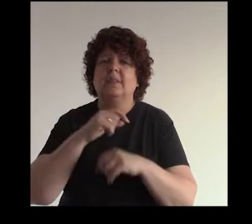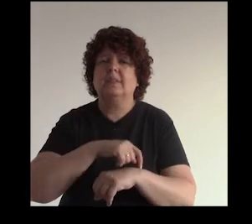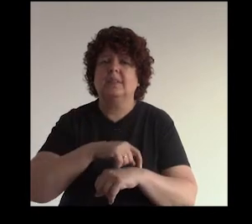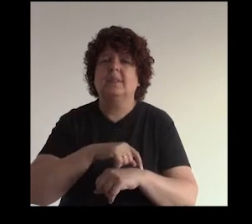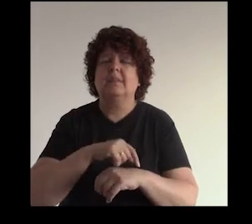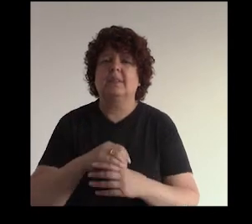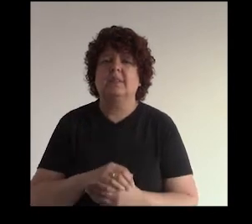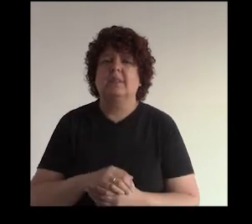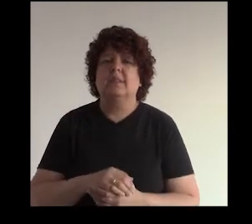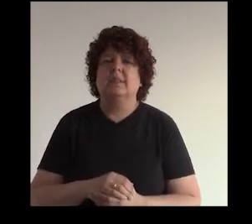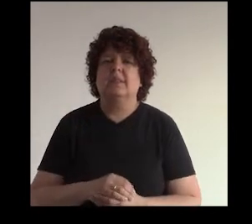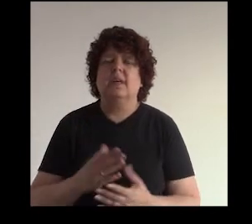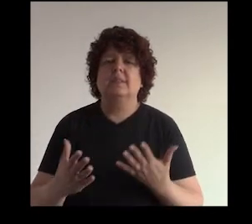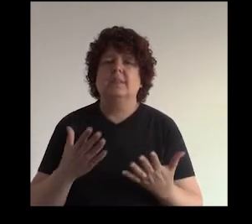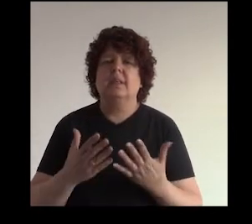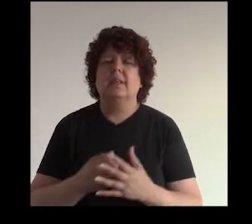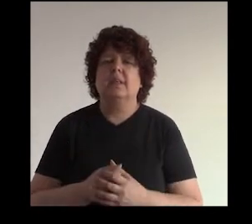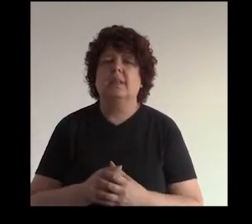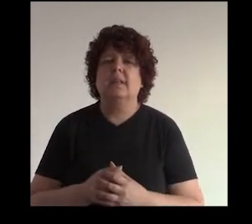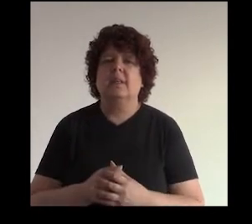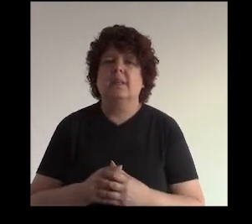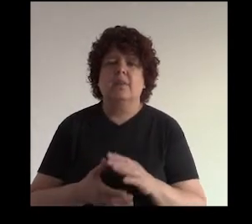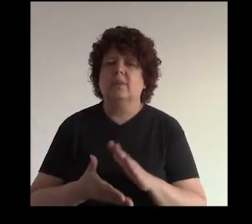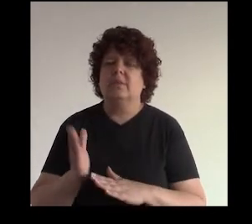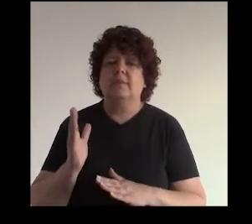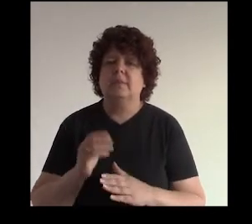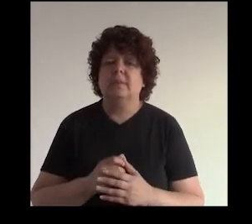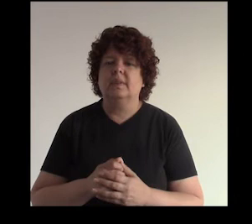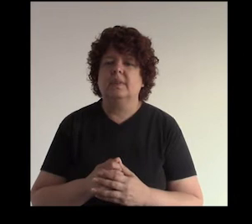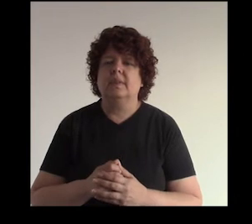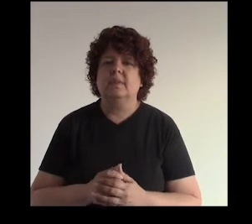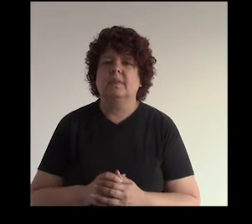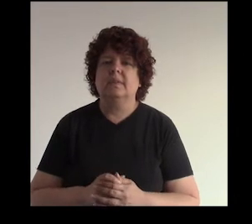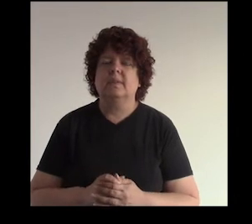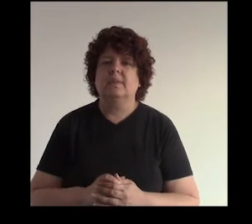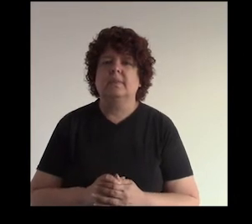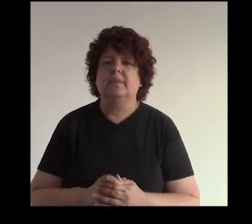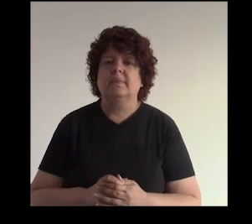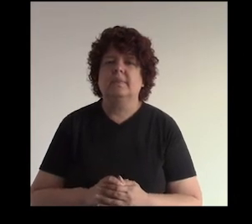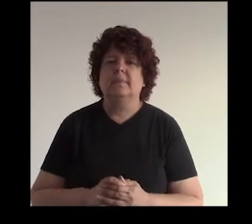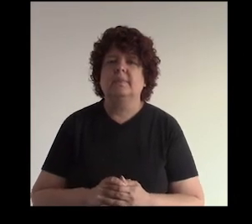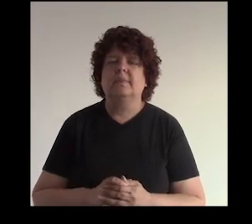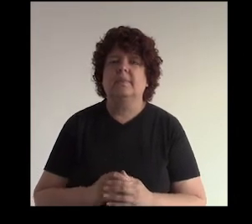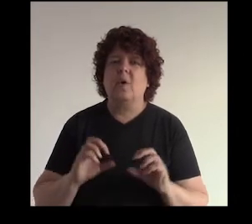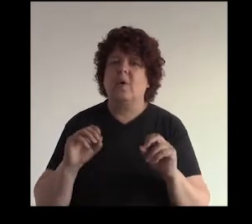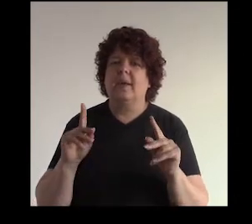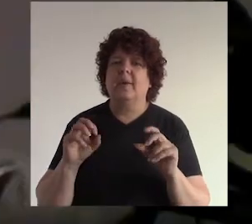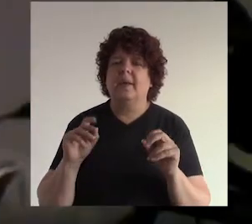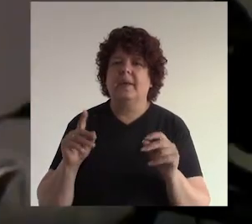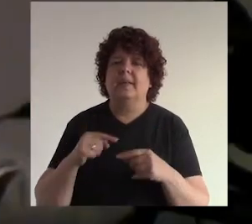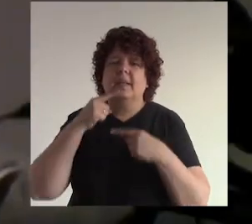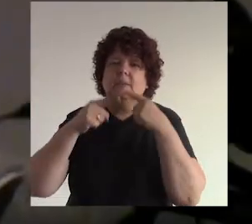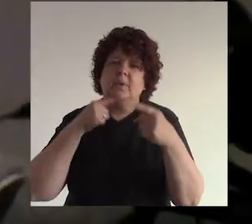el tema de la hora también y los tiempos así que nos vamos ya en una mi querido Antonio ya